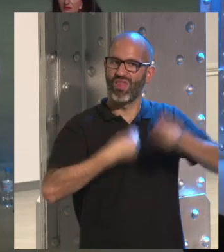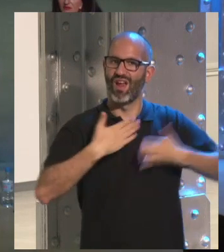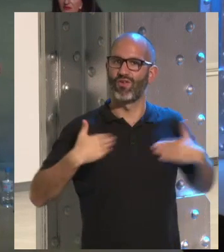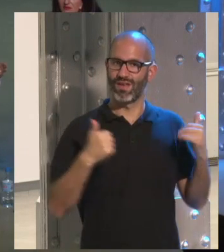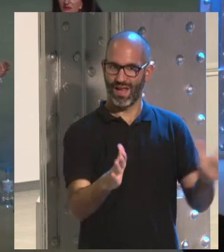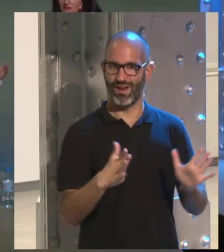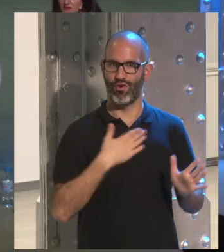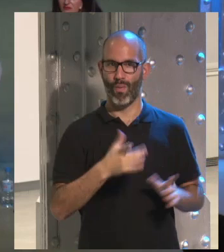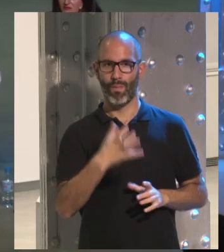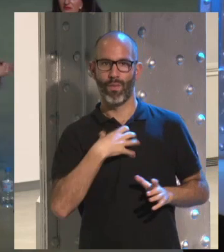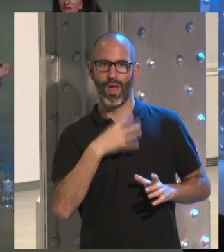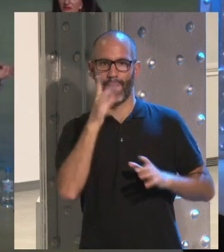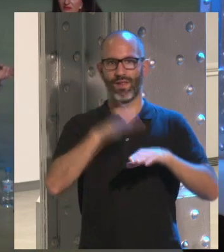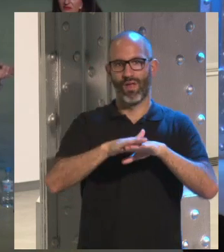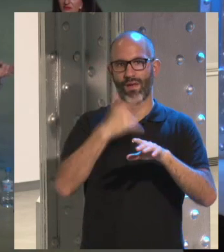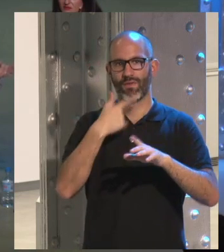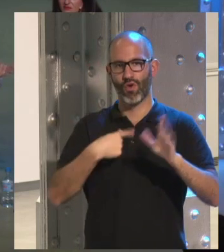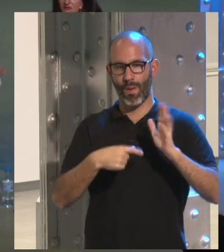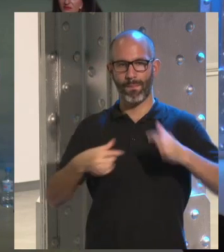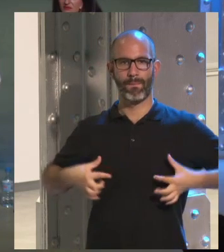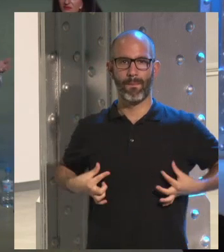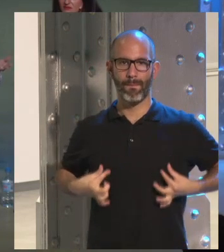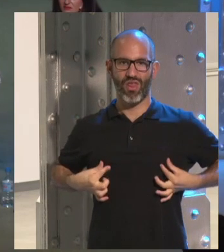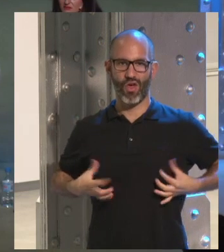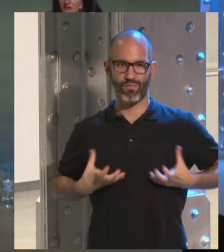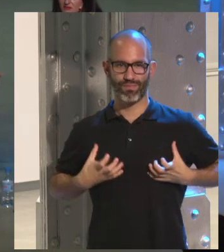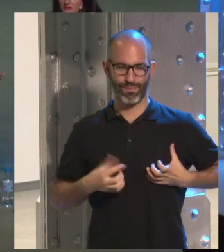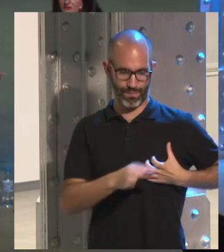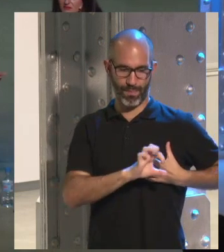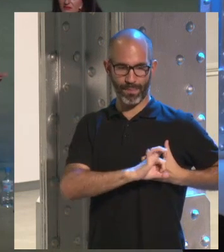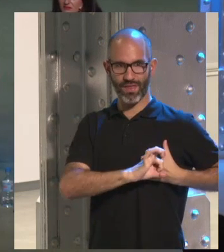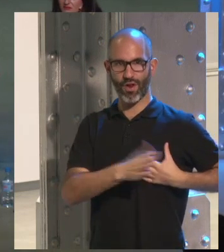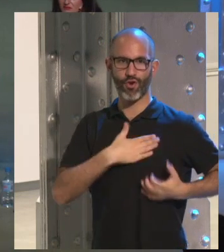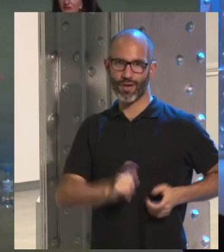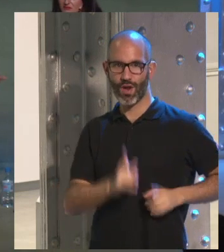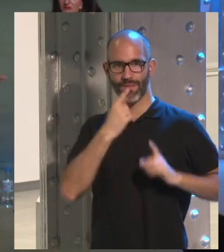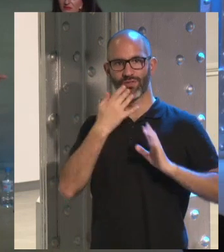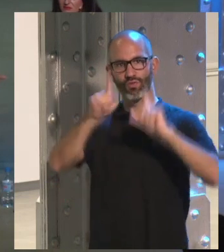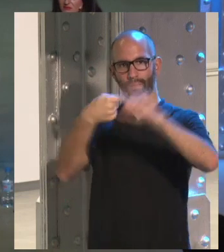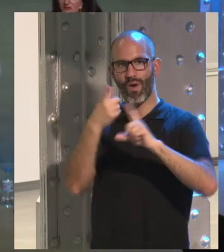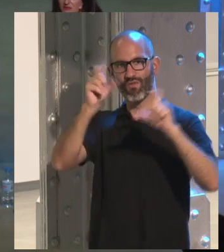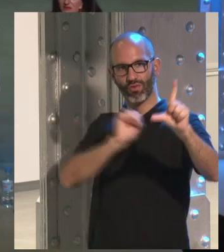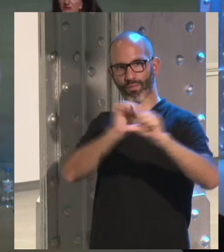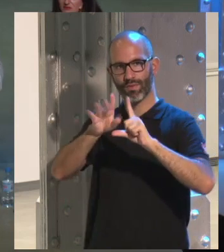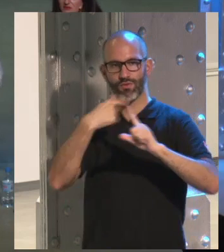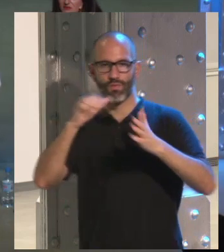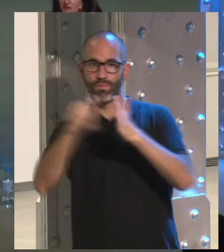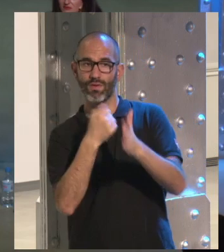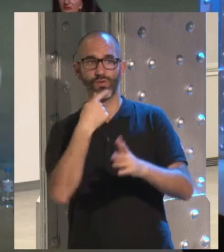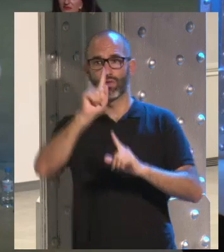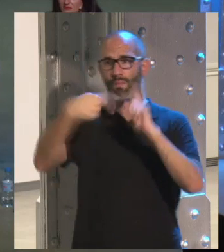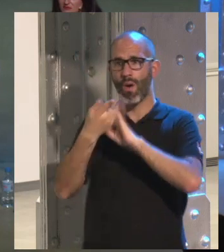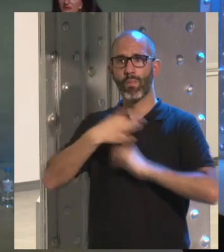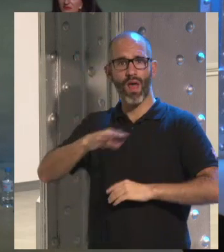quiero pezones por lo tanto si subes fotos con pezones las retiro y es la política de Facebook es la política de Instagram te gustará te